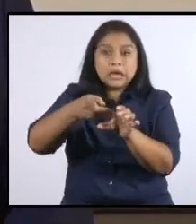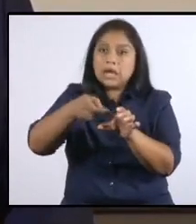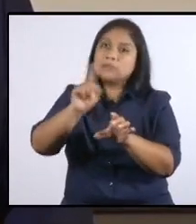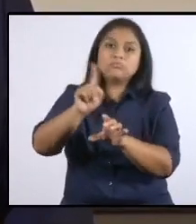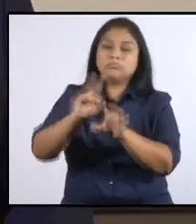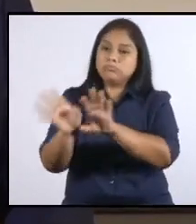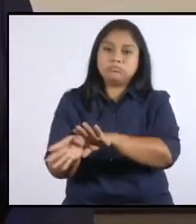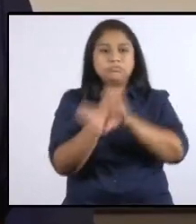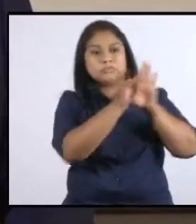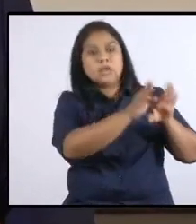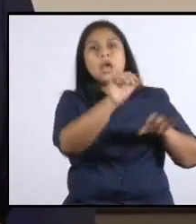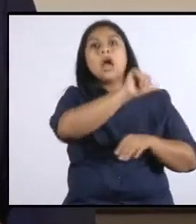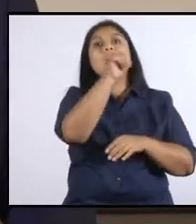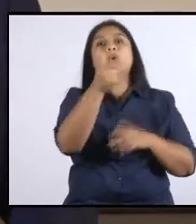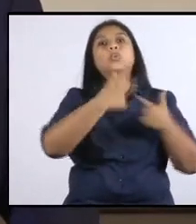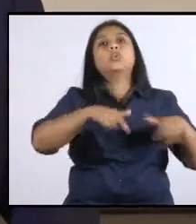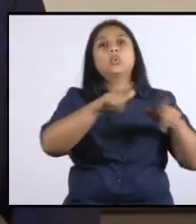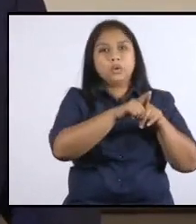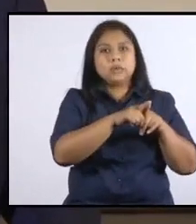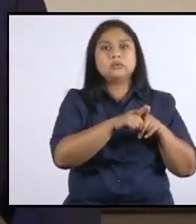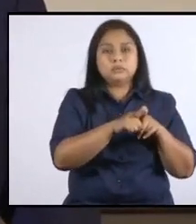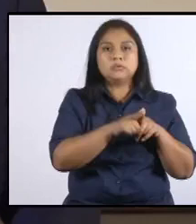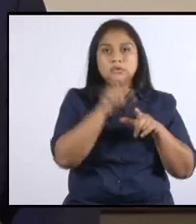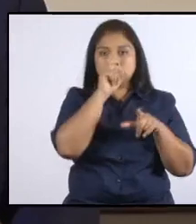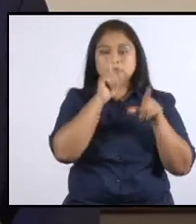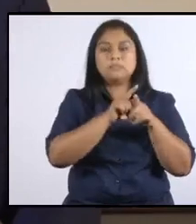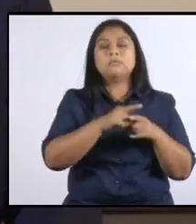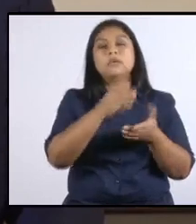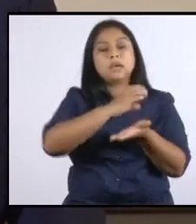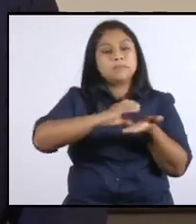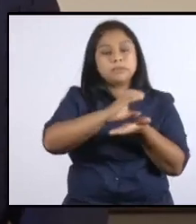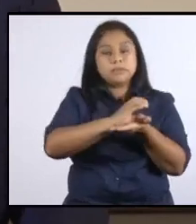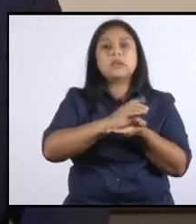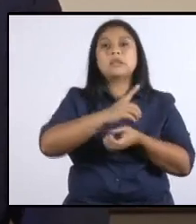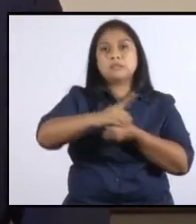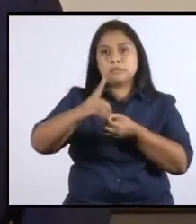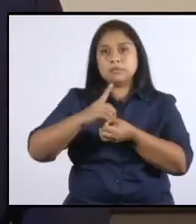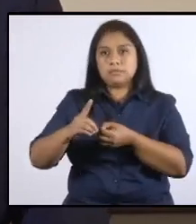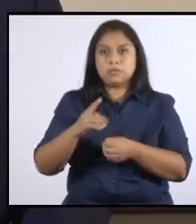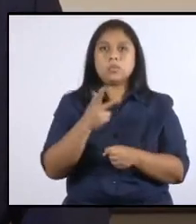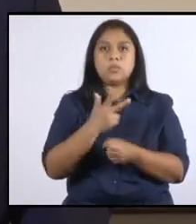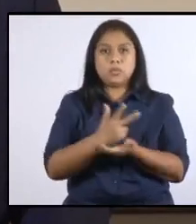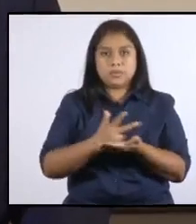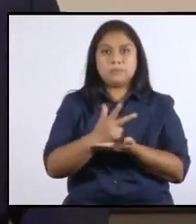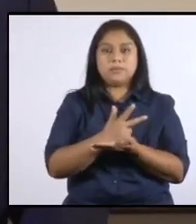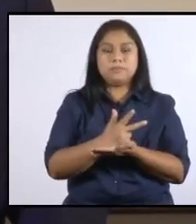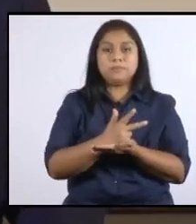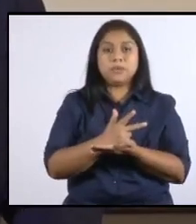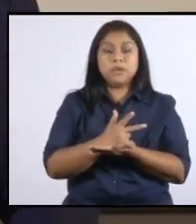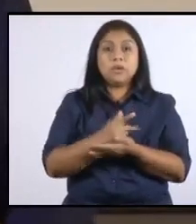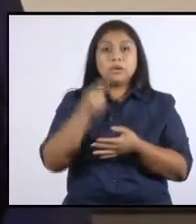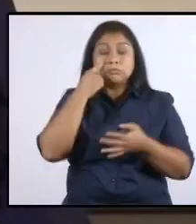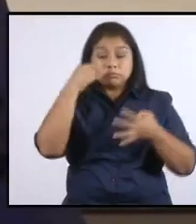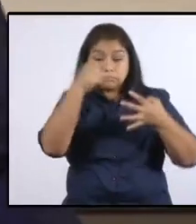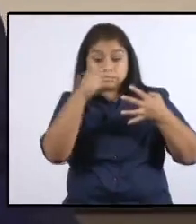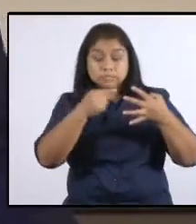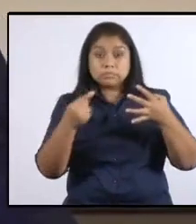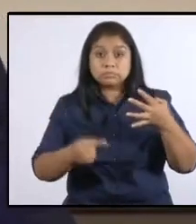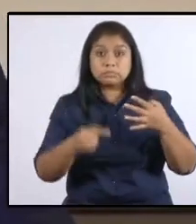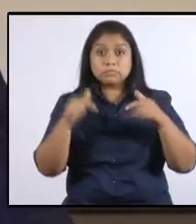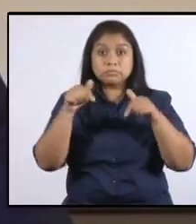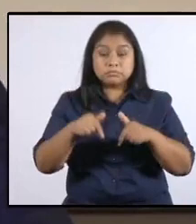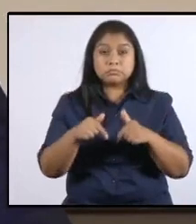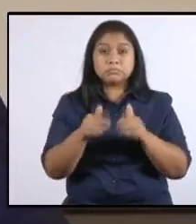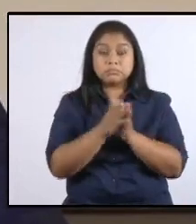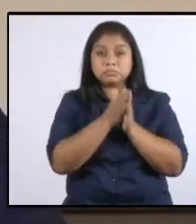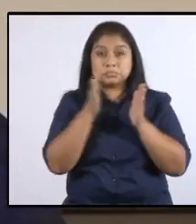hospitales ubicados en la capital y el departamento de Guatemala. Como parte de los protocolos establecidos para esta fase,